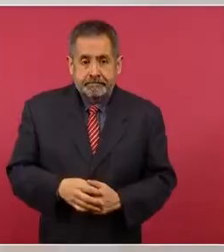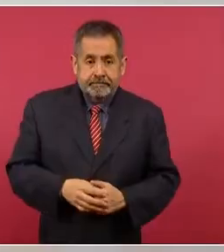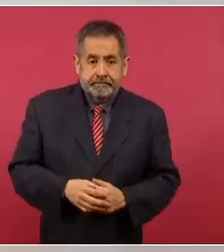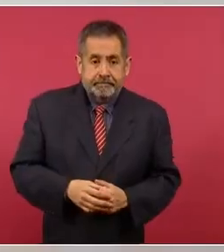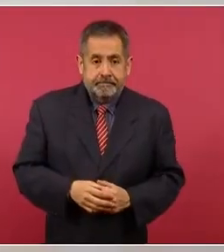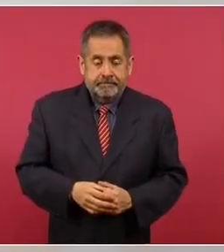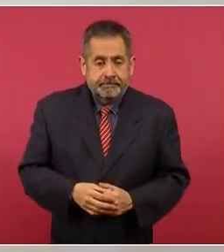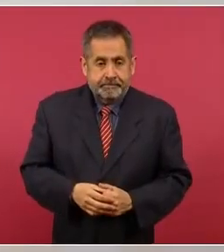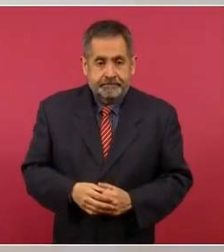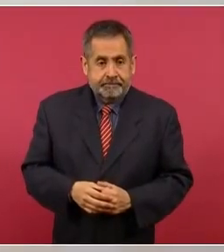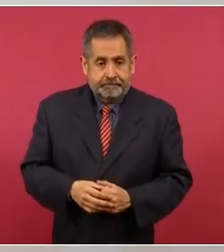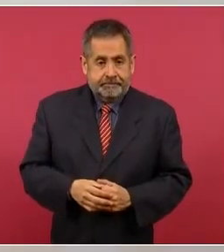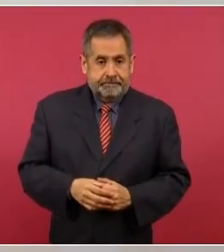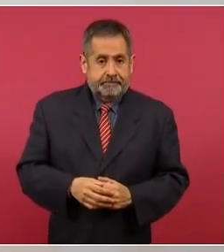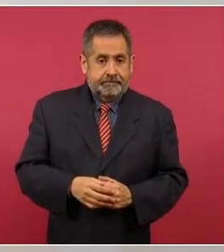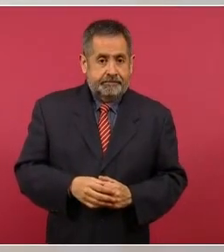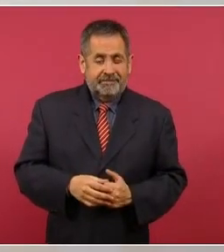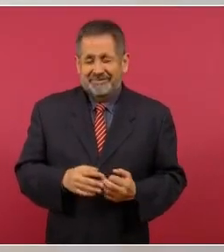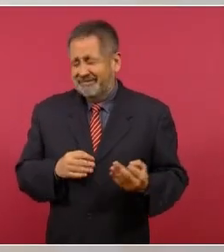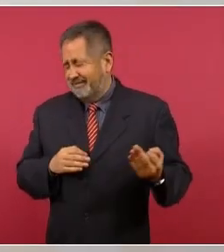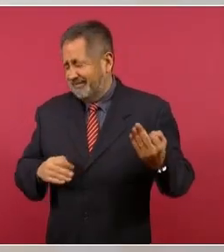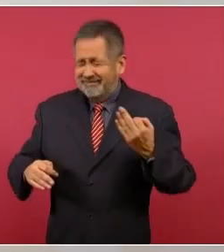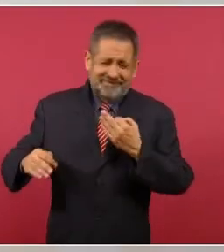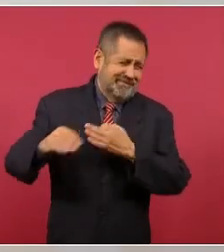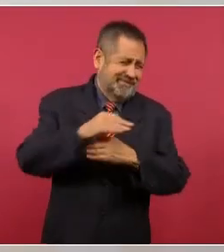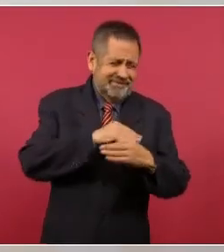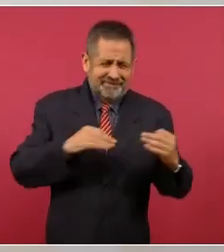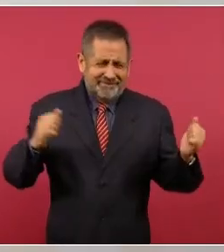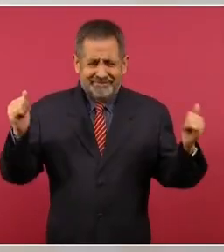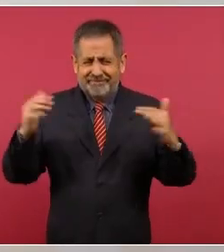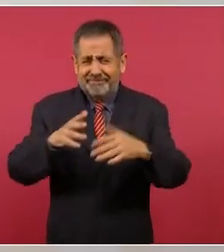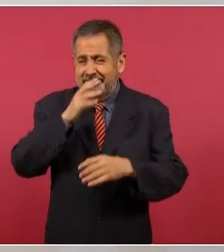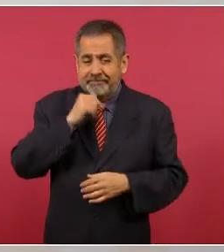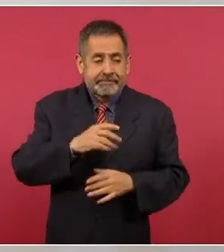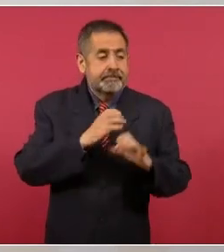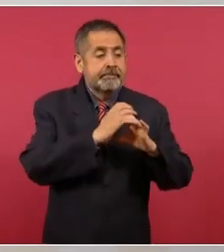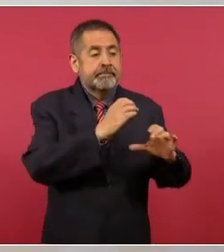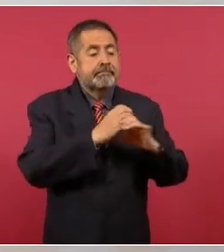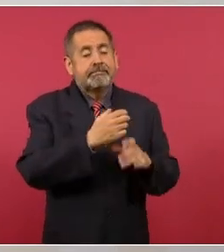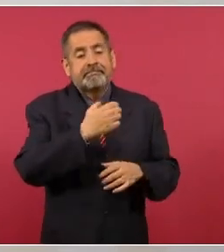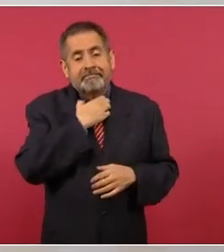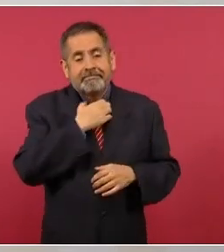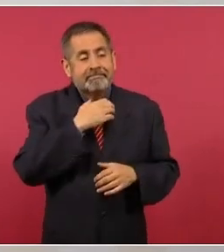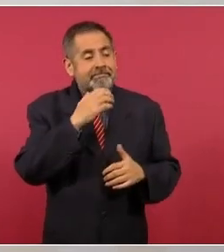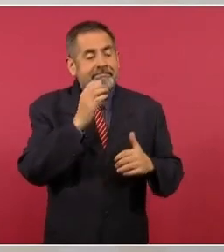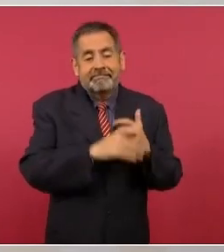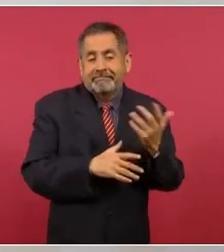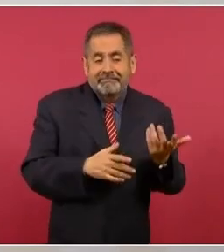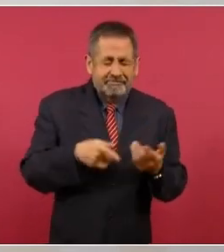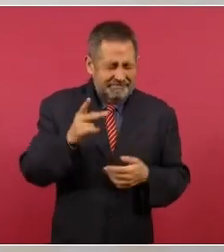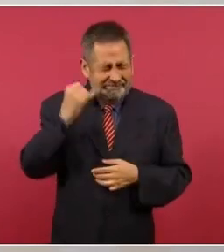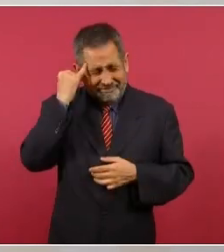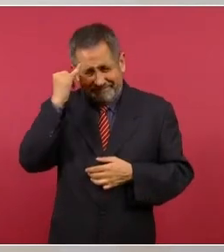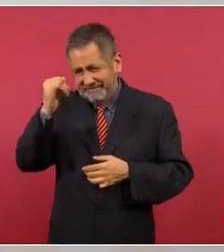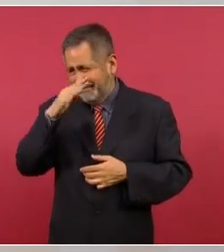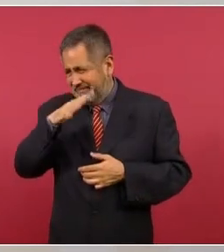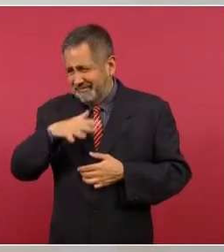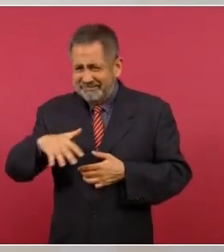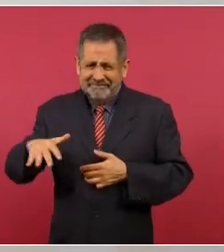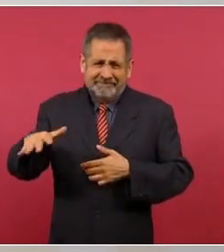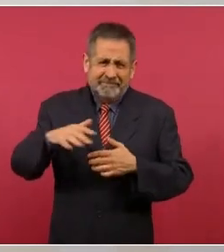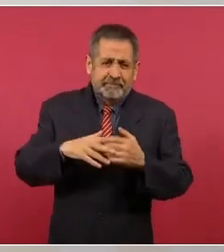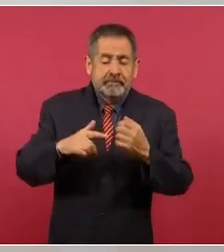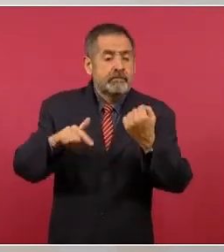todos porque no hay camiones, pero imagínense, son